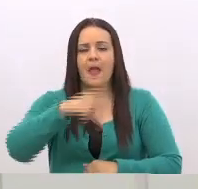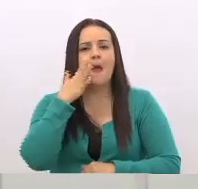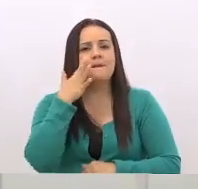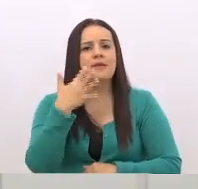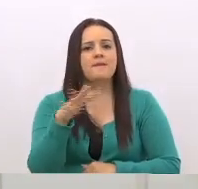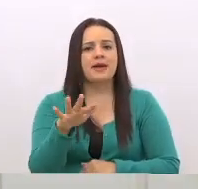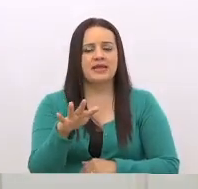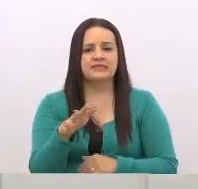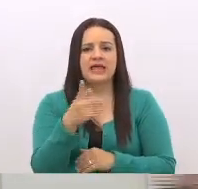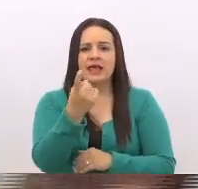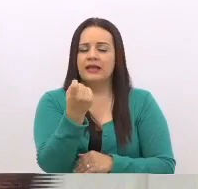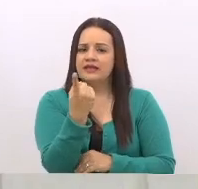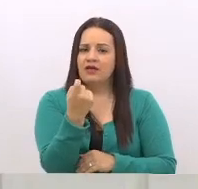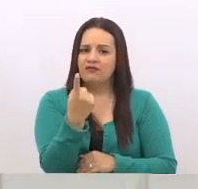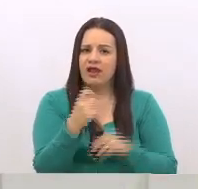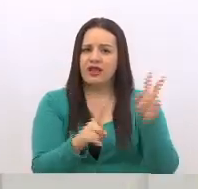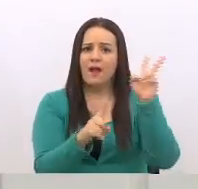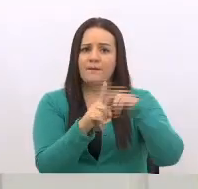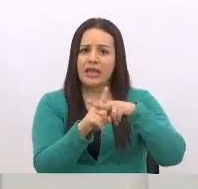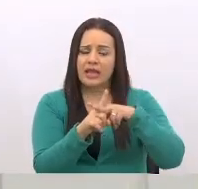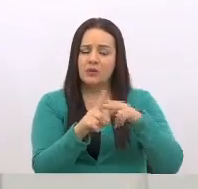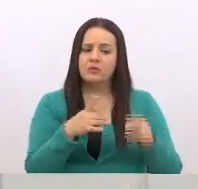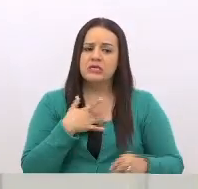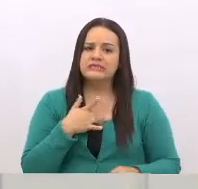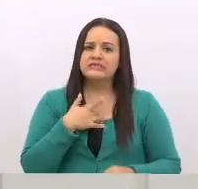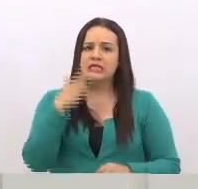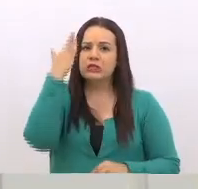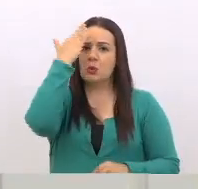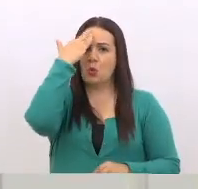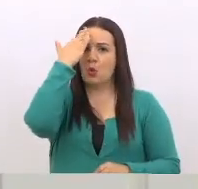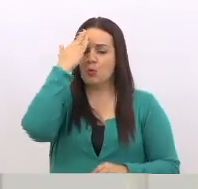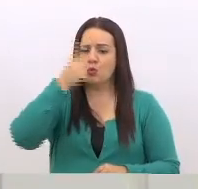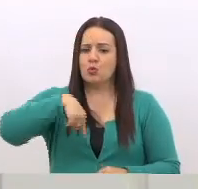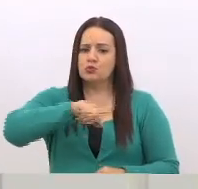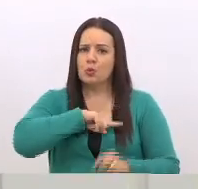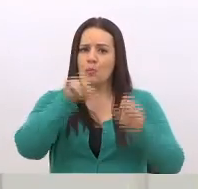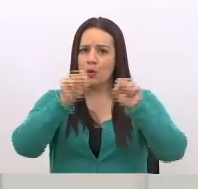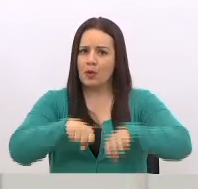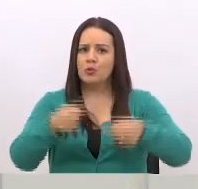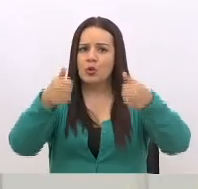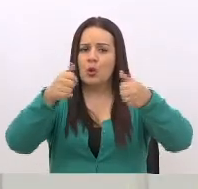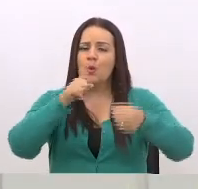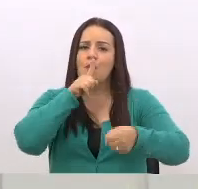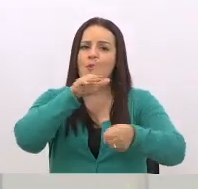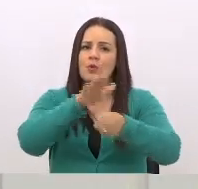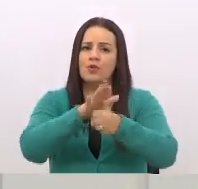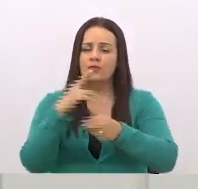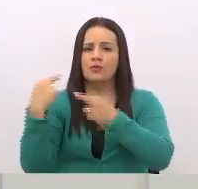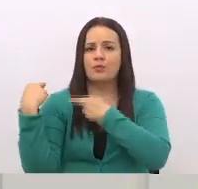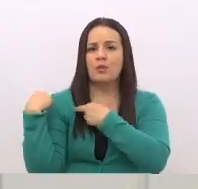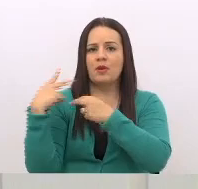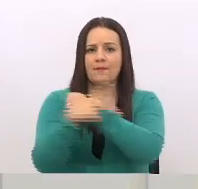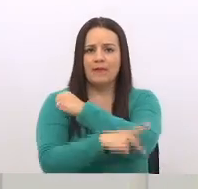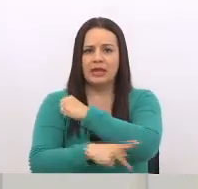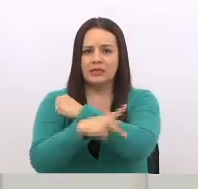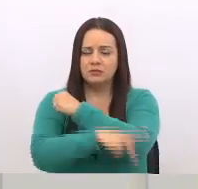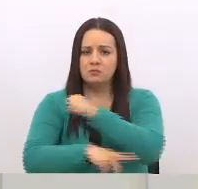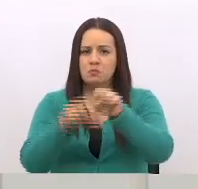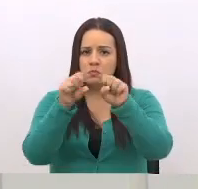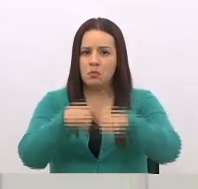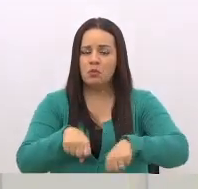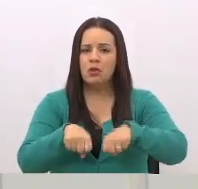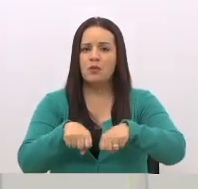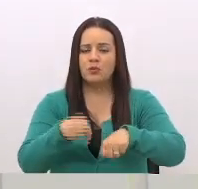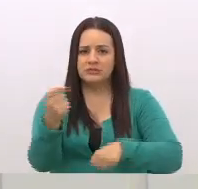falta la aplicación del sentido común. Nosotros nos podemos aquí comprometer con la responsabilidad del país y podemos